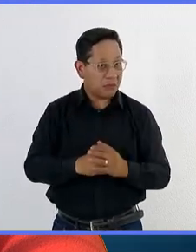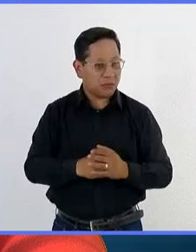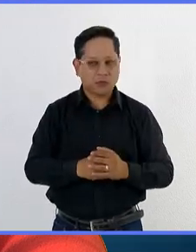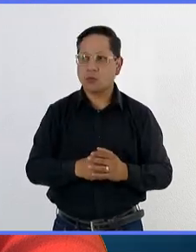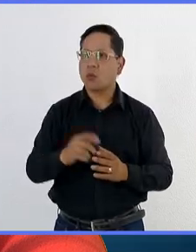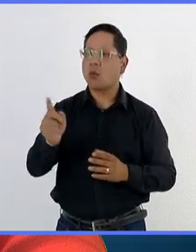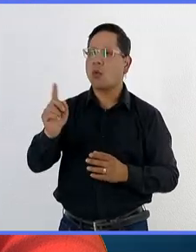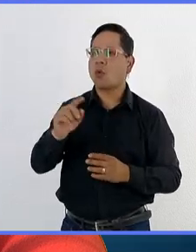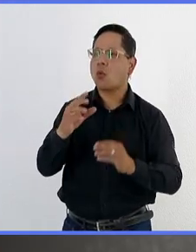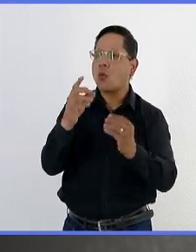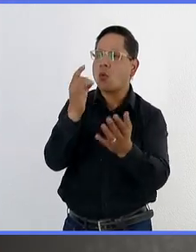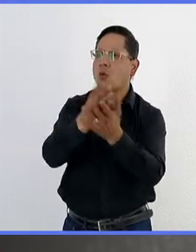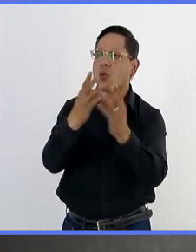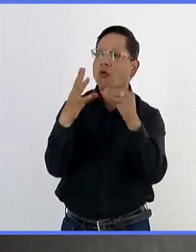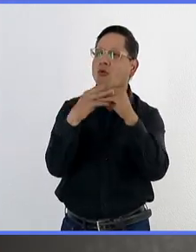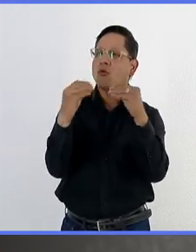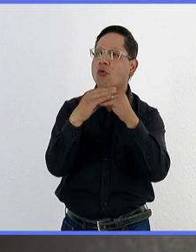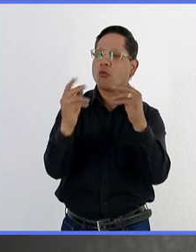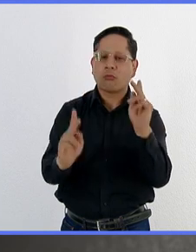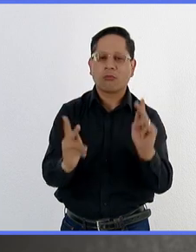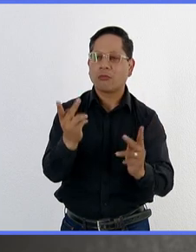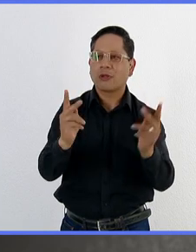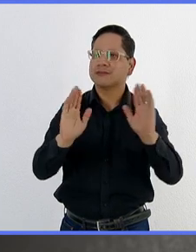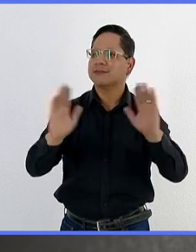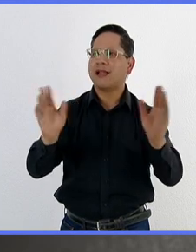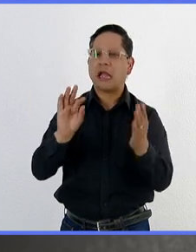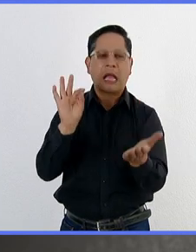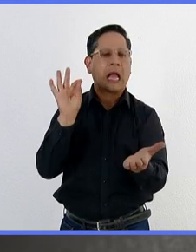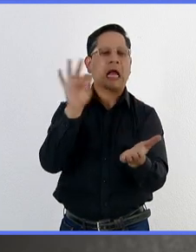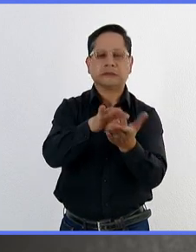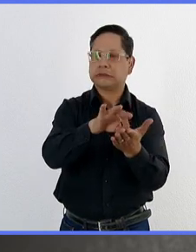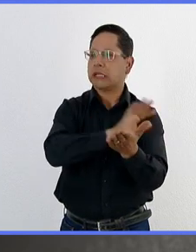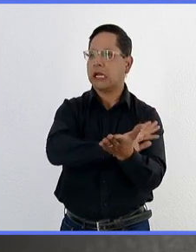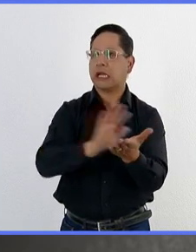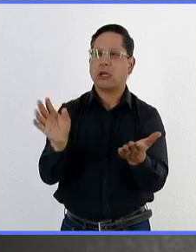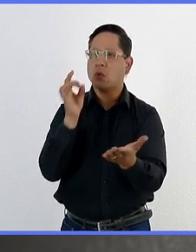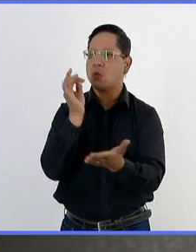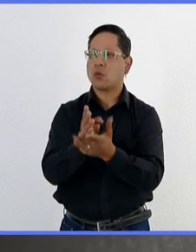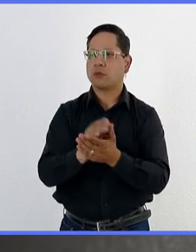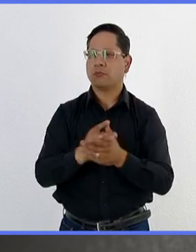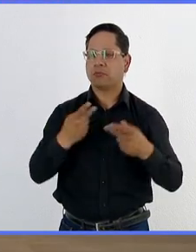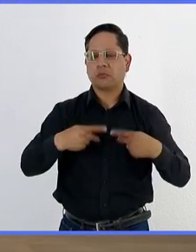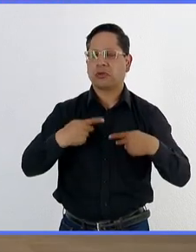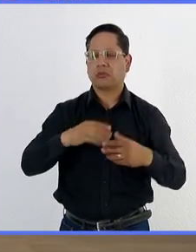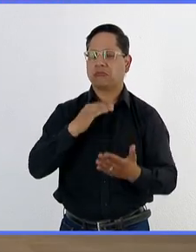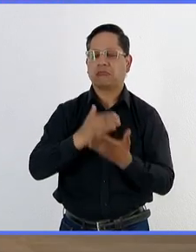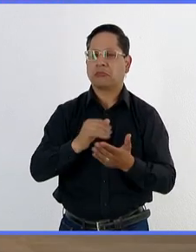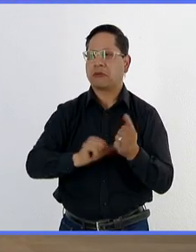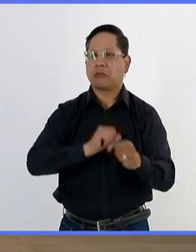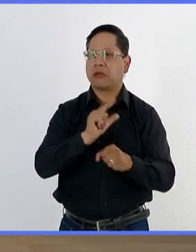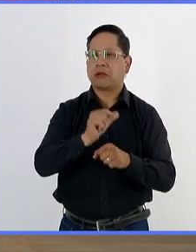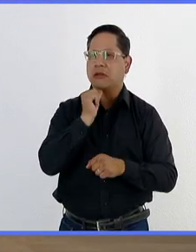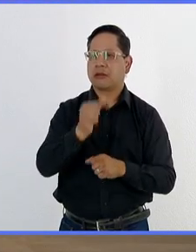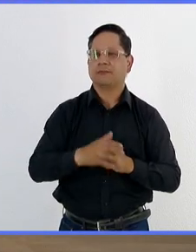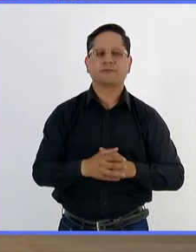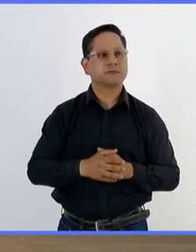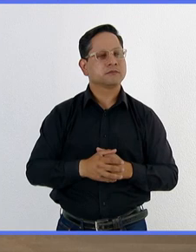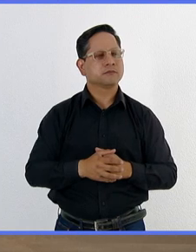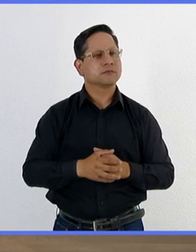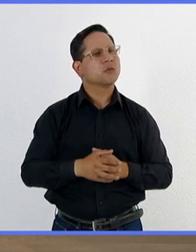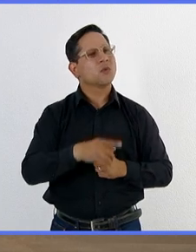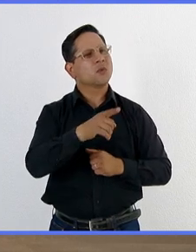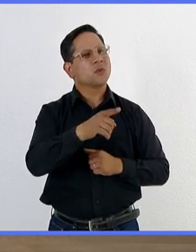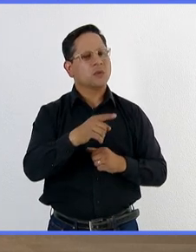Solamente ataca frutas y hortalizas. Ese es su paraíso. Sí. Cuéntanos de esto. ¿Cuáles son los efectos? Es decir, más allá